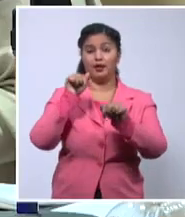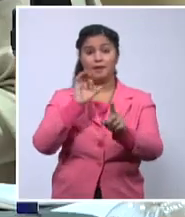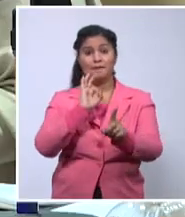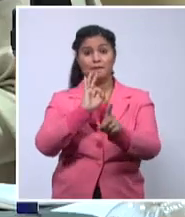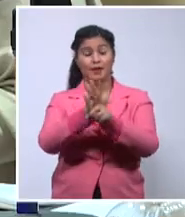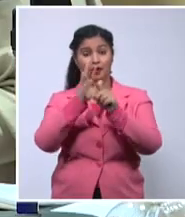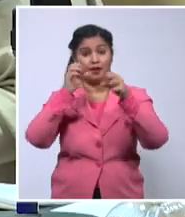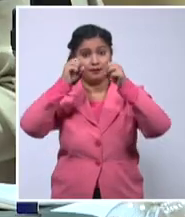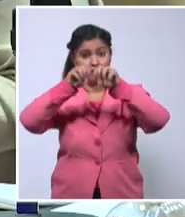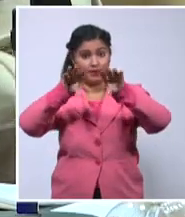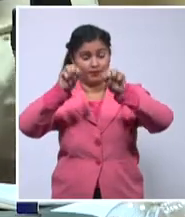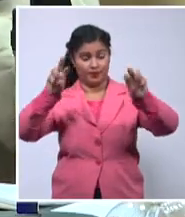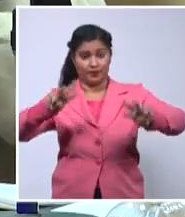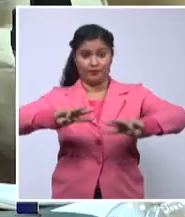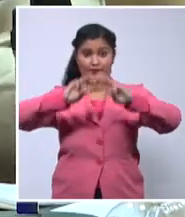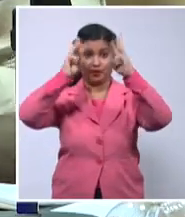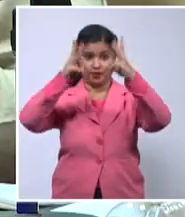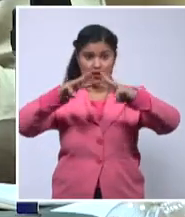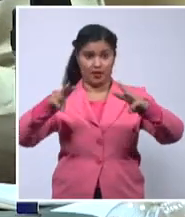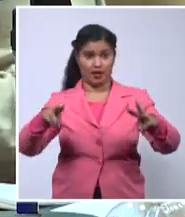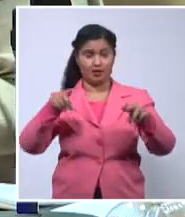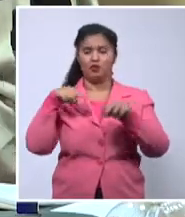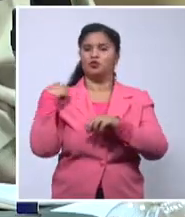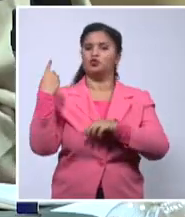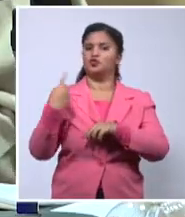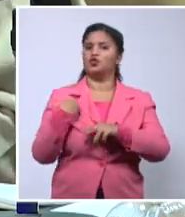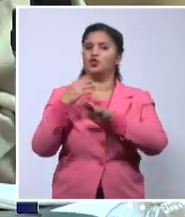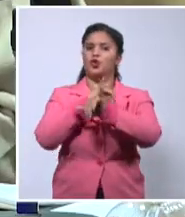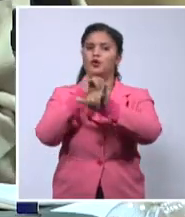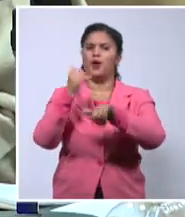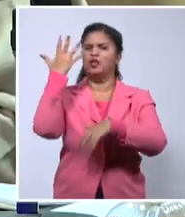nosotros somos también el pueblo.